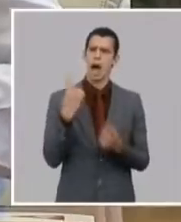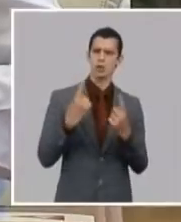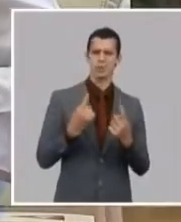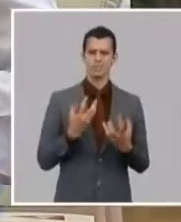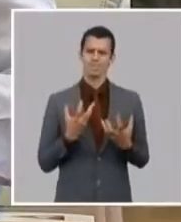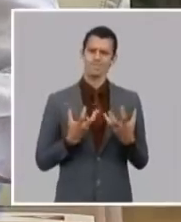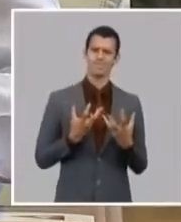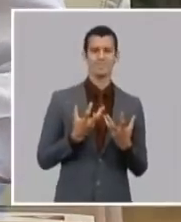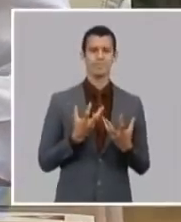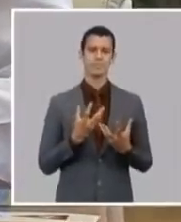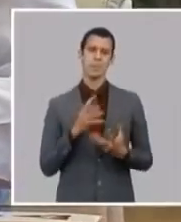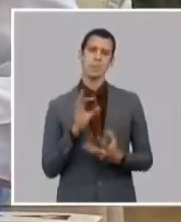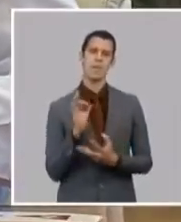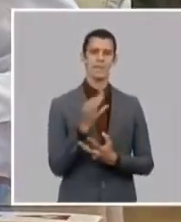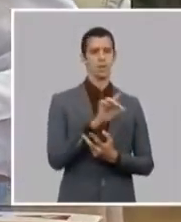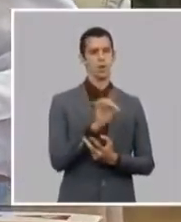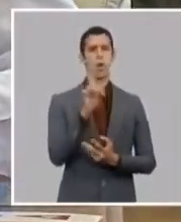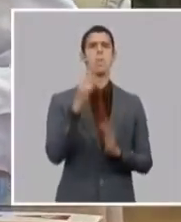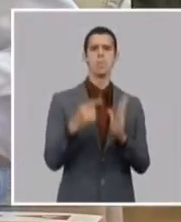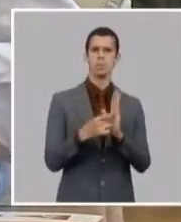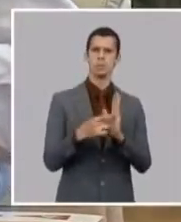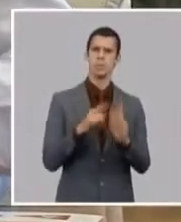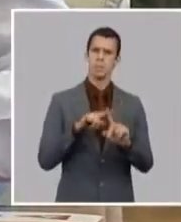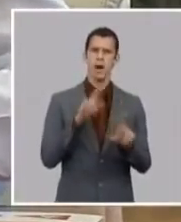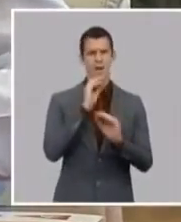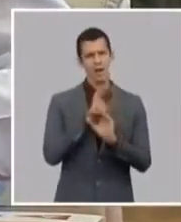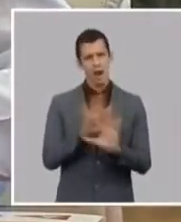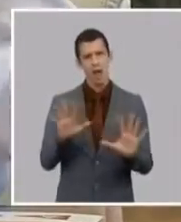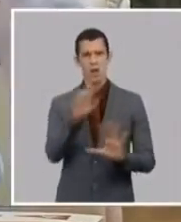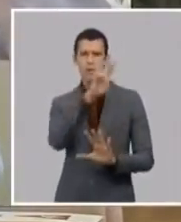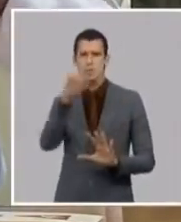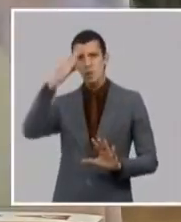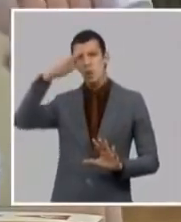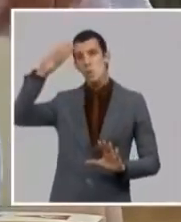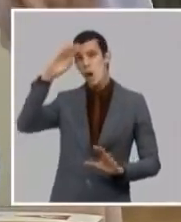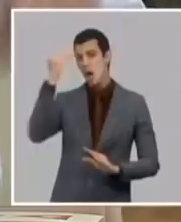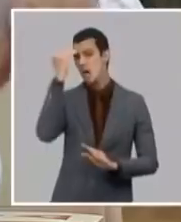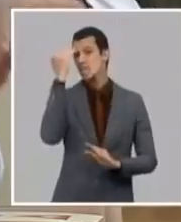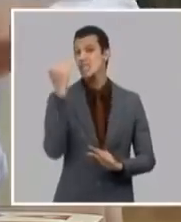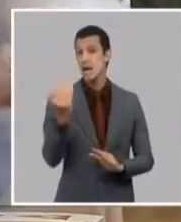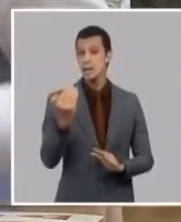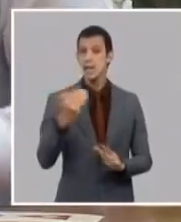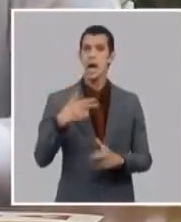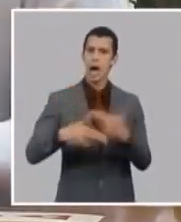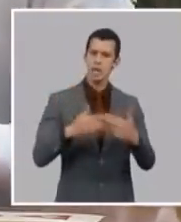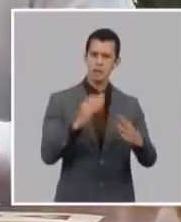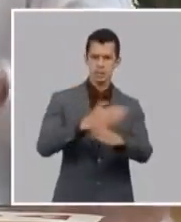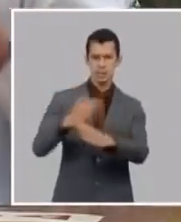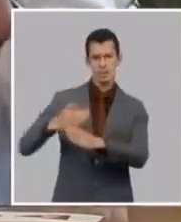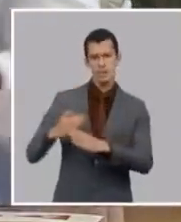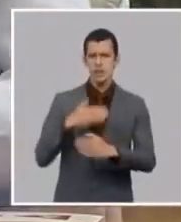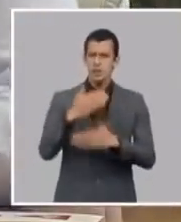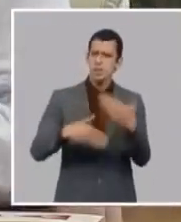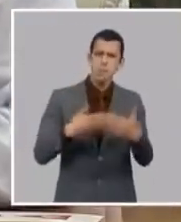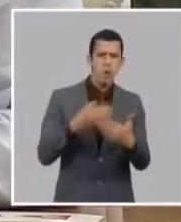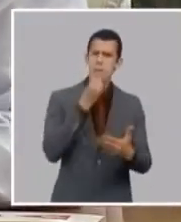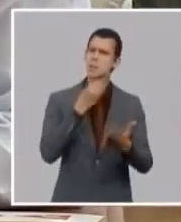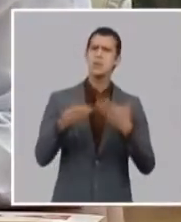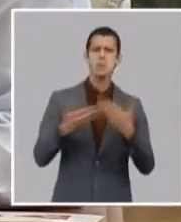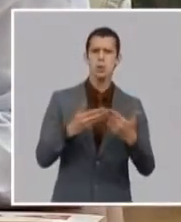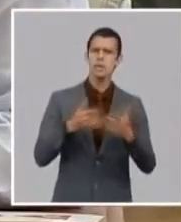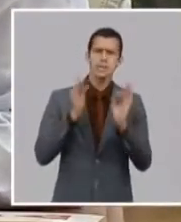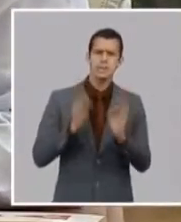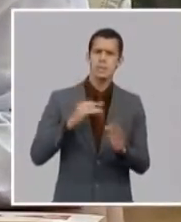una enorme obra social de justicia social con esa economía de guerra con esa economía